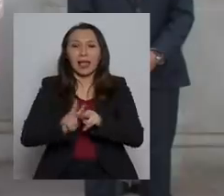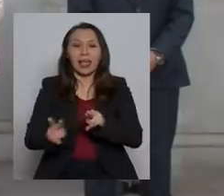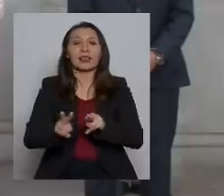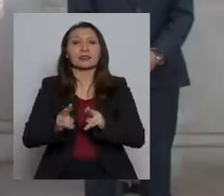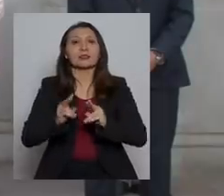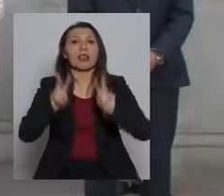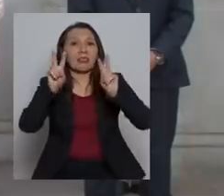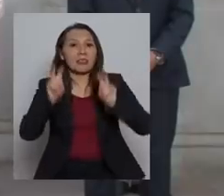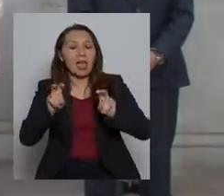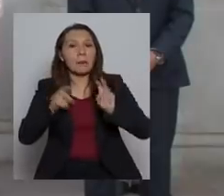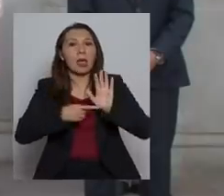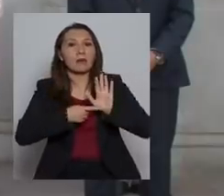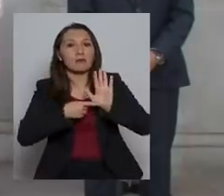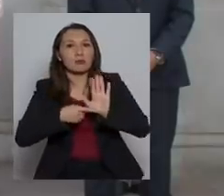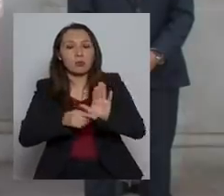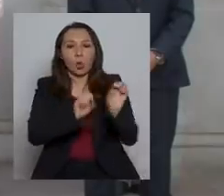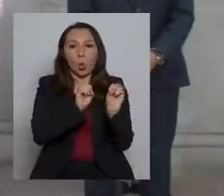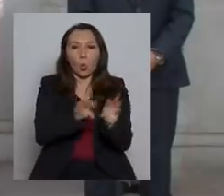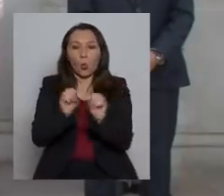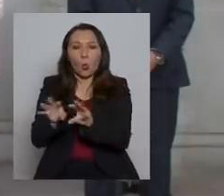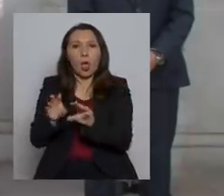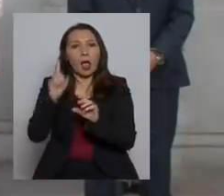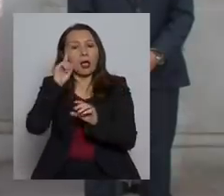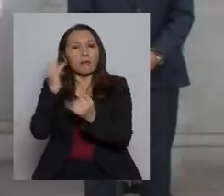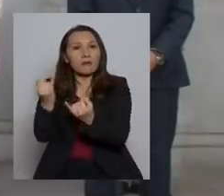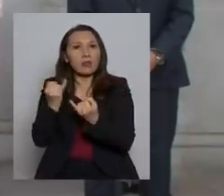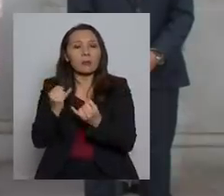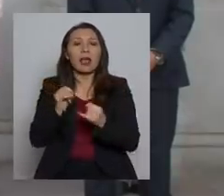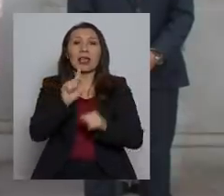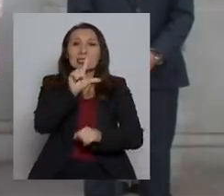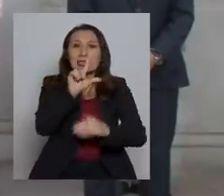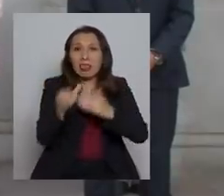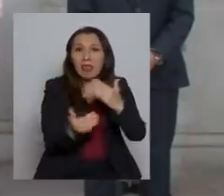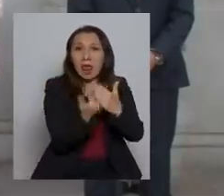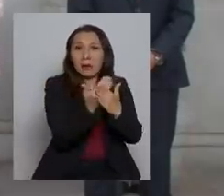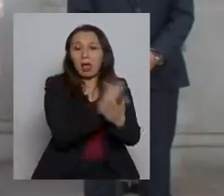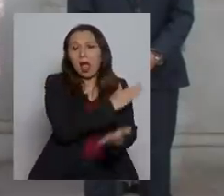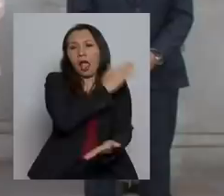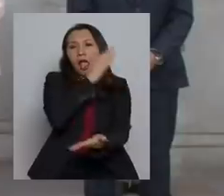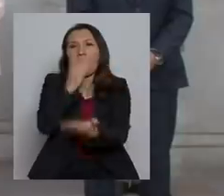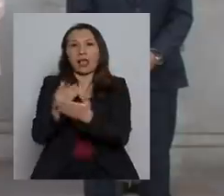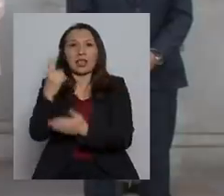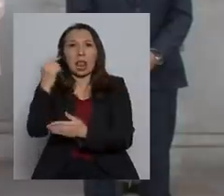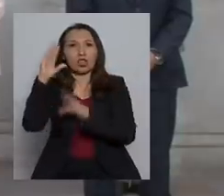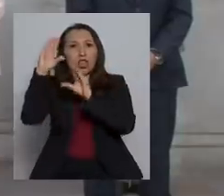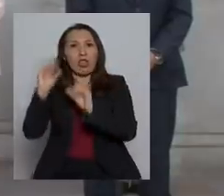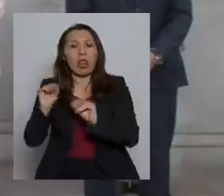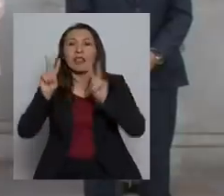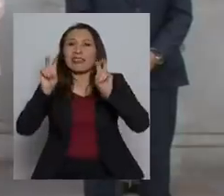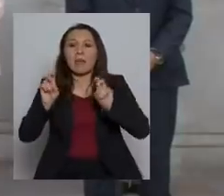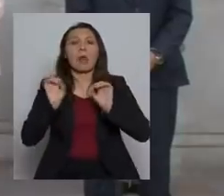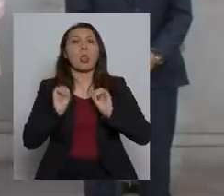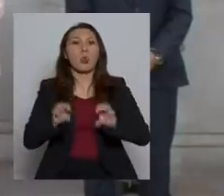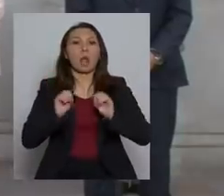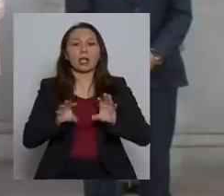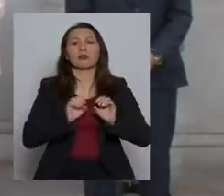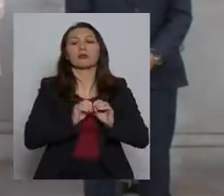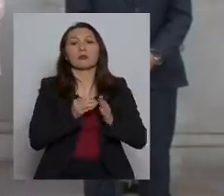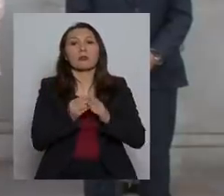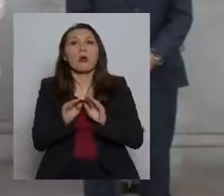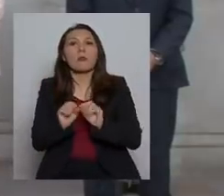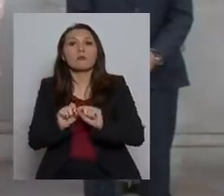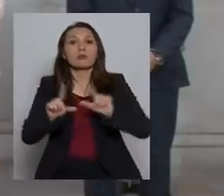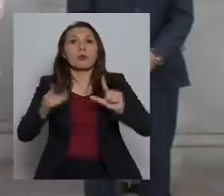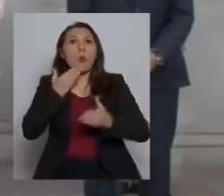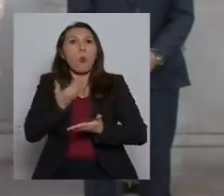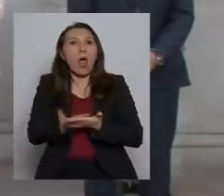transmitir contenidos educativos desde las 7 de la mañana hasta las 11 de la noche. Y va a estar disponible a partir